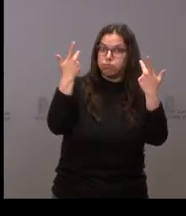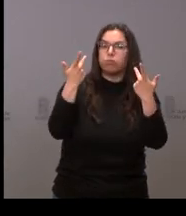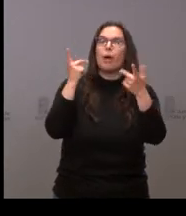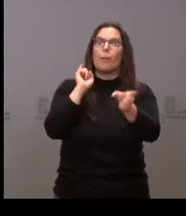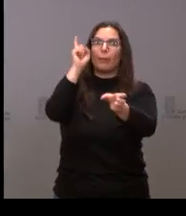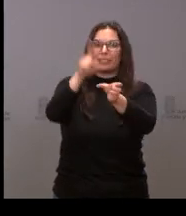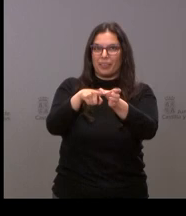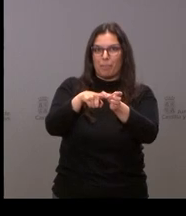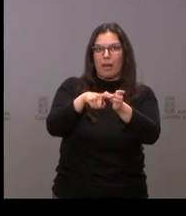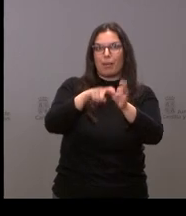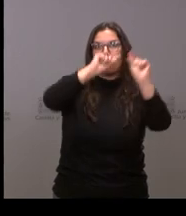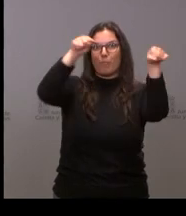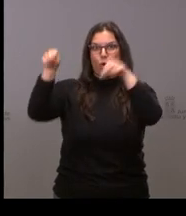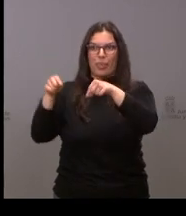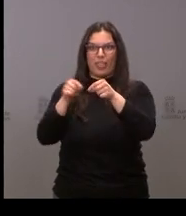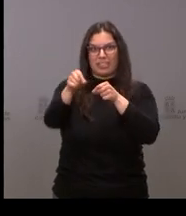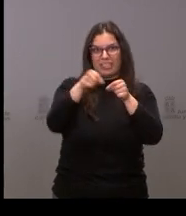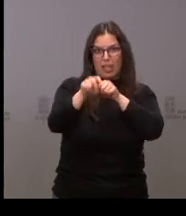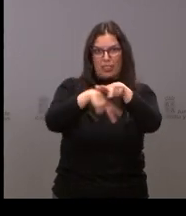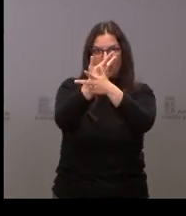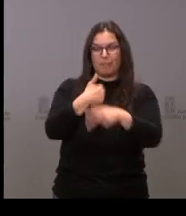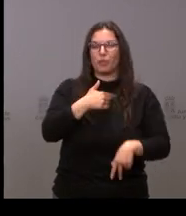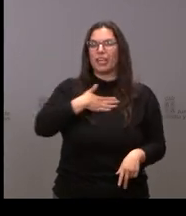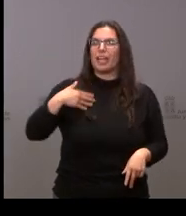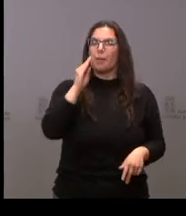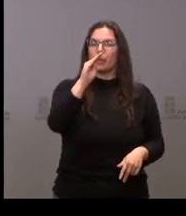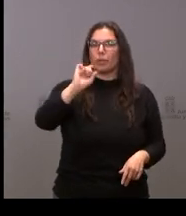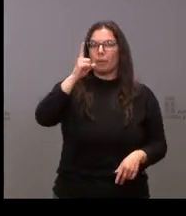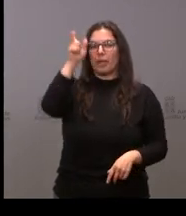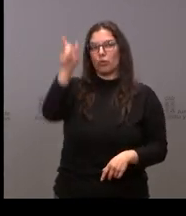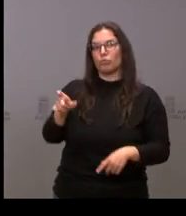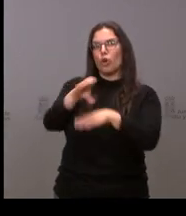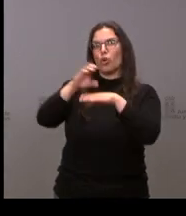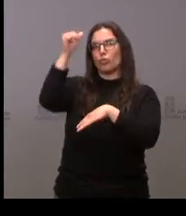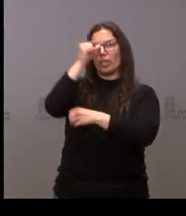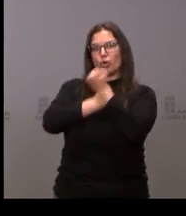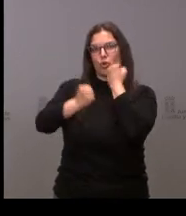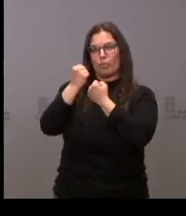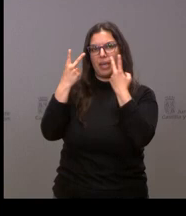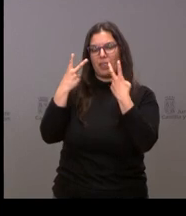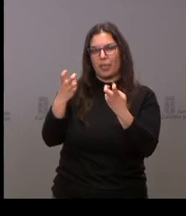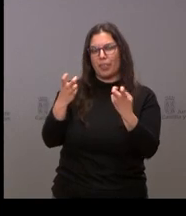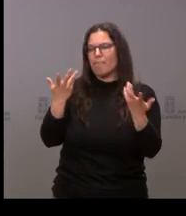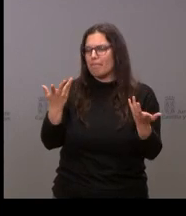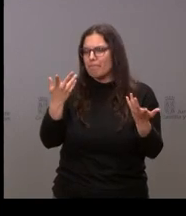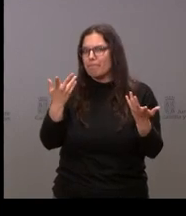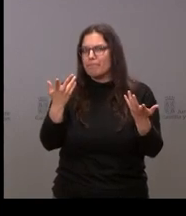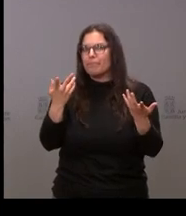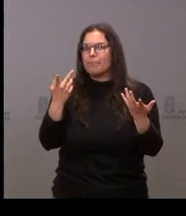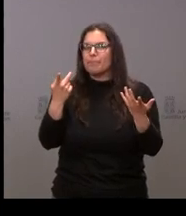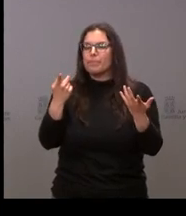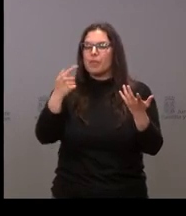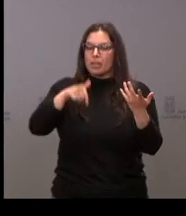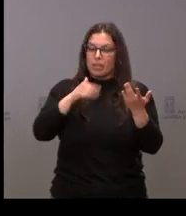en las en las ruedas de prensa. Yo quería preguntarle por un lado al consejero de Economía y Hacienda cómo es posible querer ser una de las